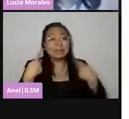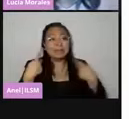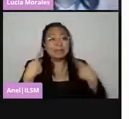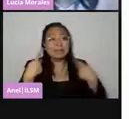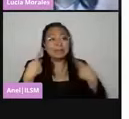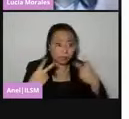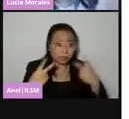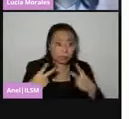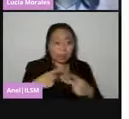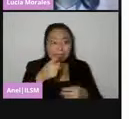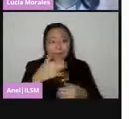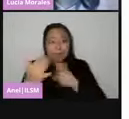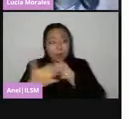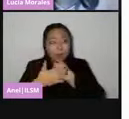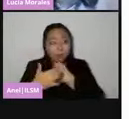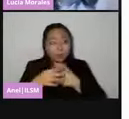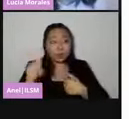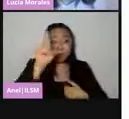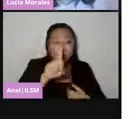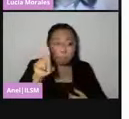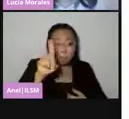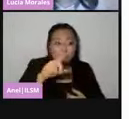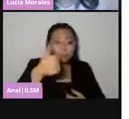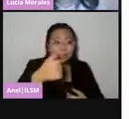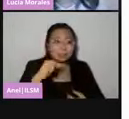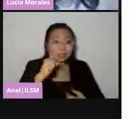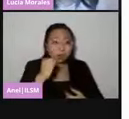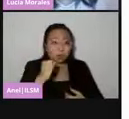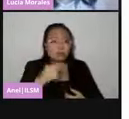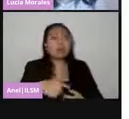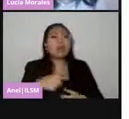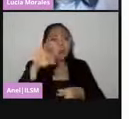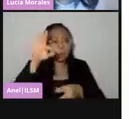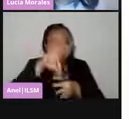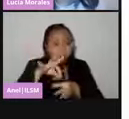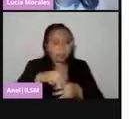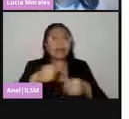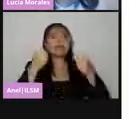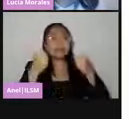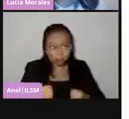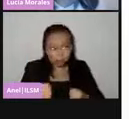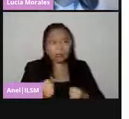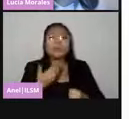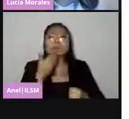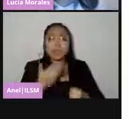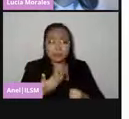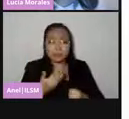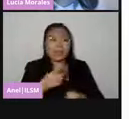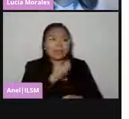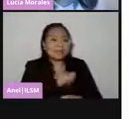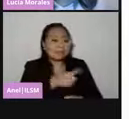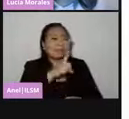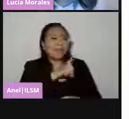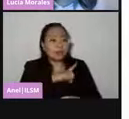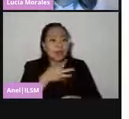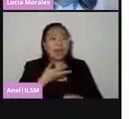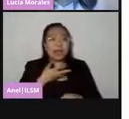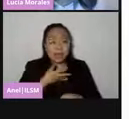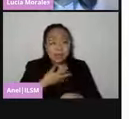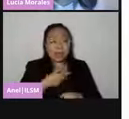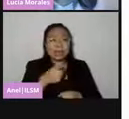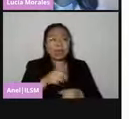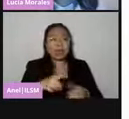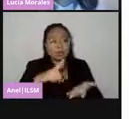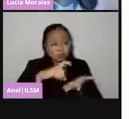el próximo domingo 6 de junio, que votar es seguro, que existe un protocolo de salud en las casillas electorales,